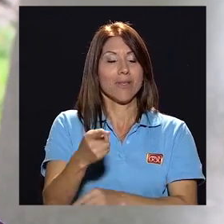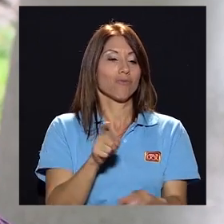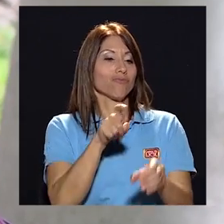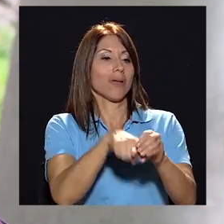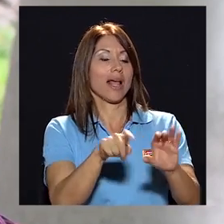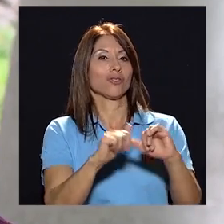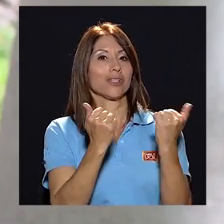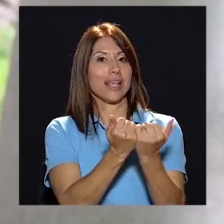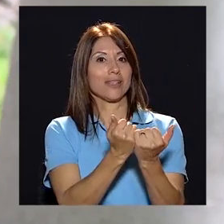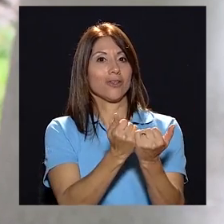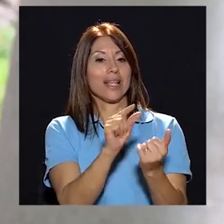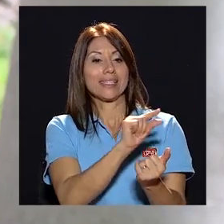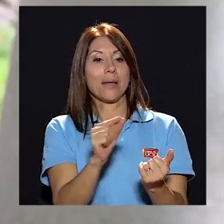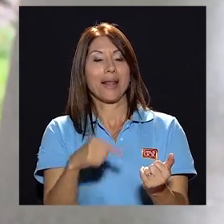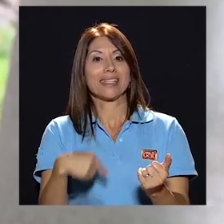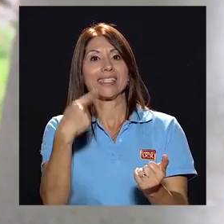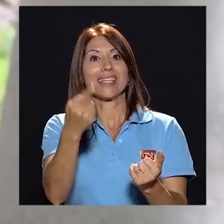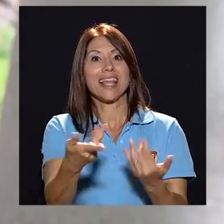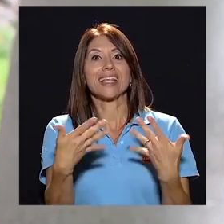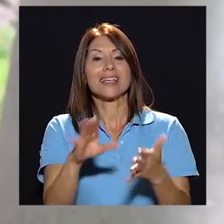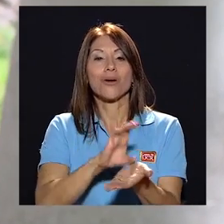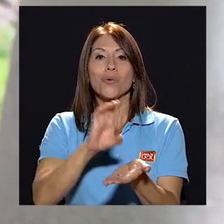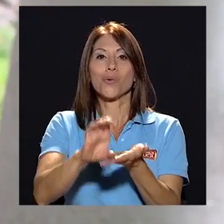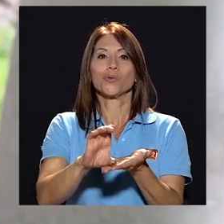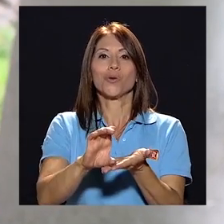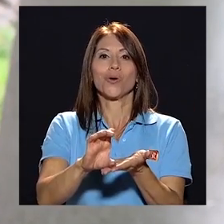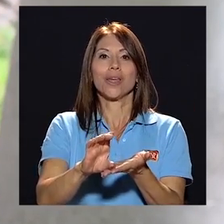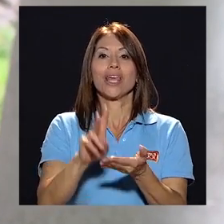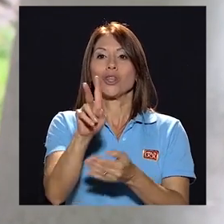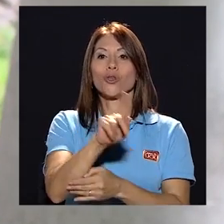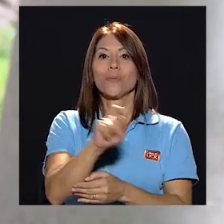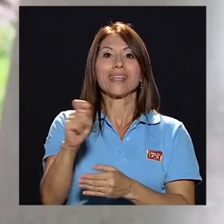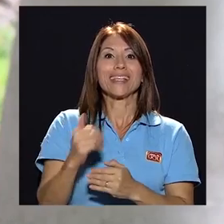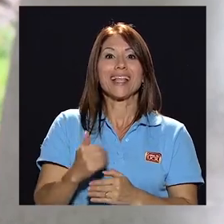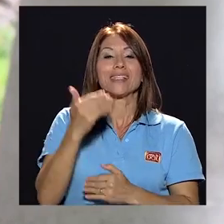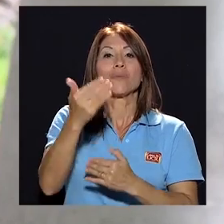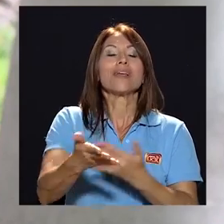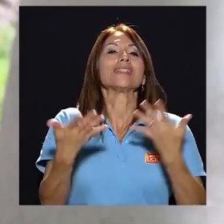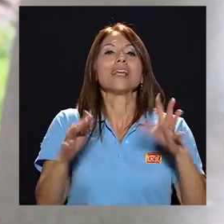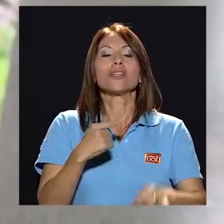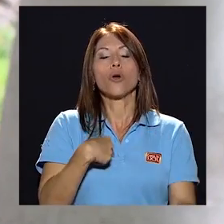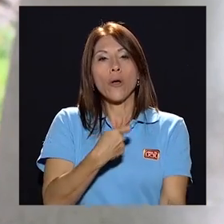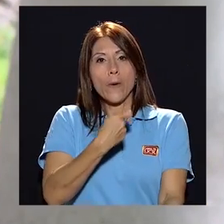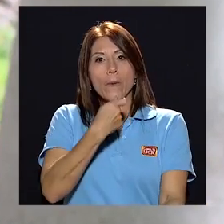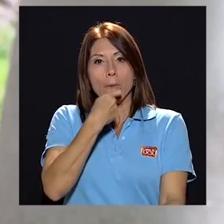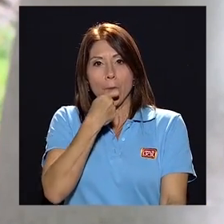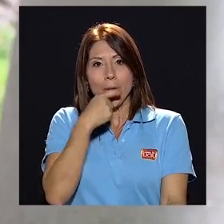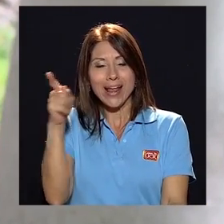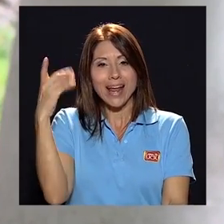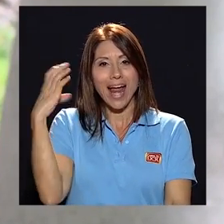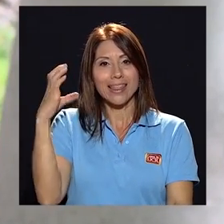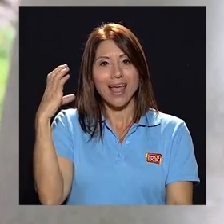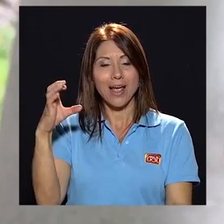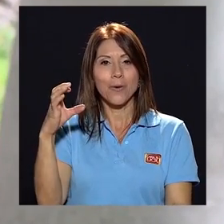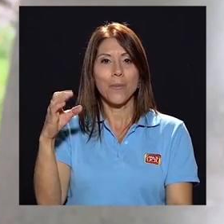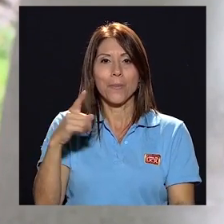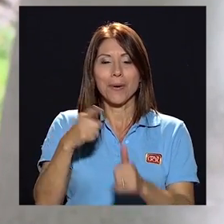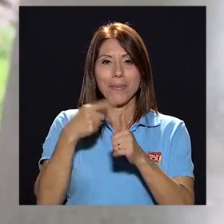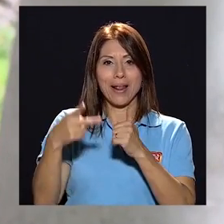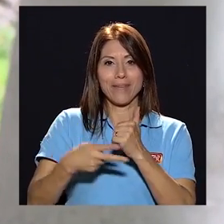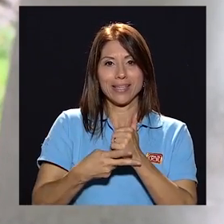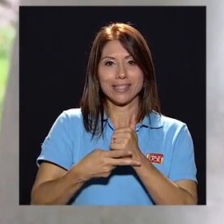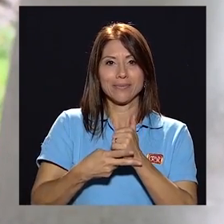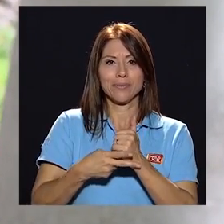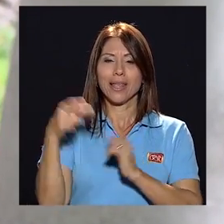la semana siguiente estaba llevando el curso arbitral y dos meses después estaba sonando el pito ya en el empalme en Cartago por primera